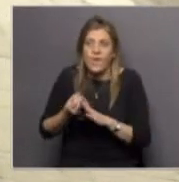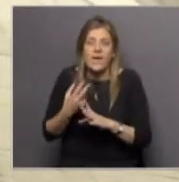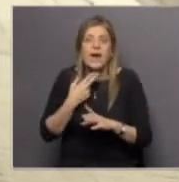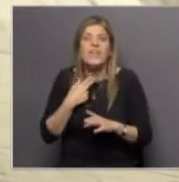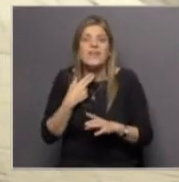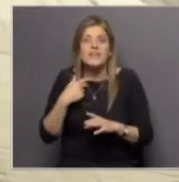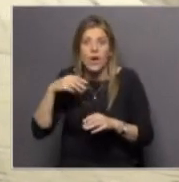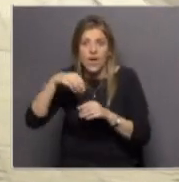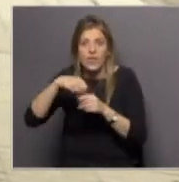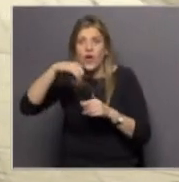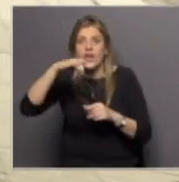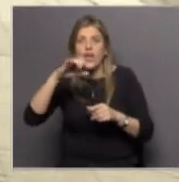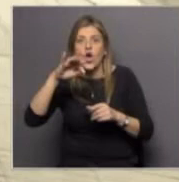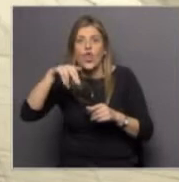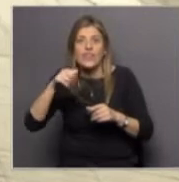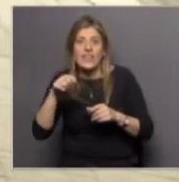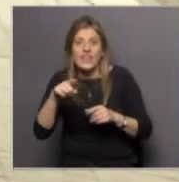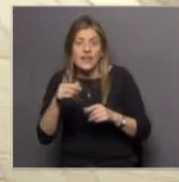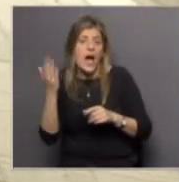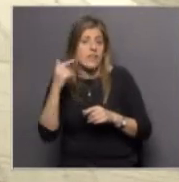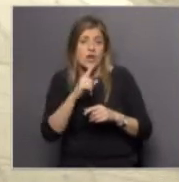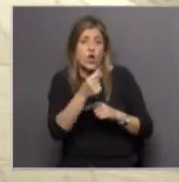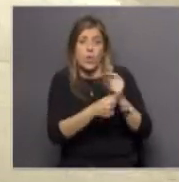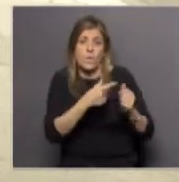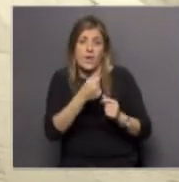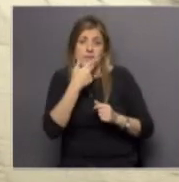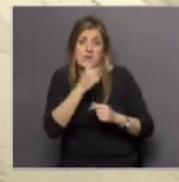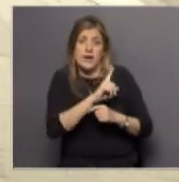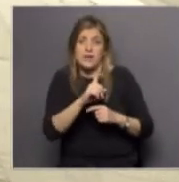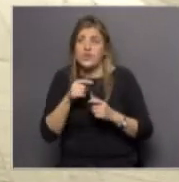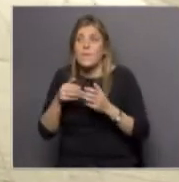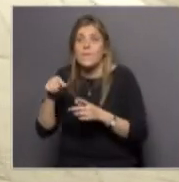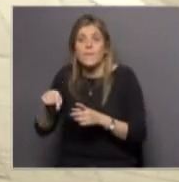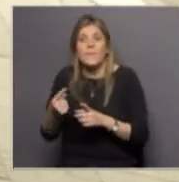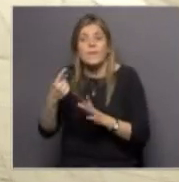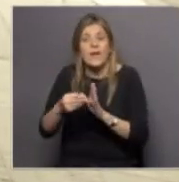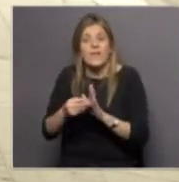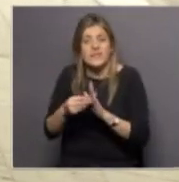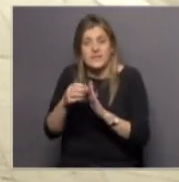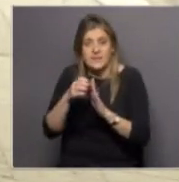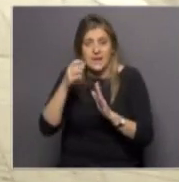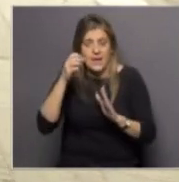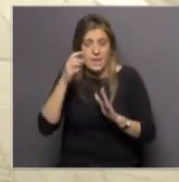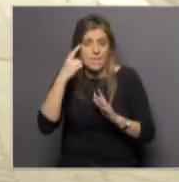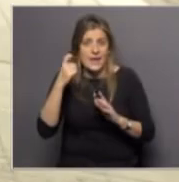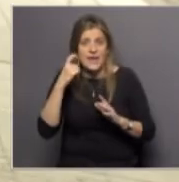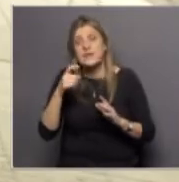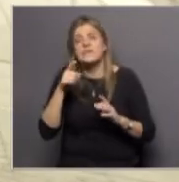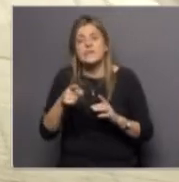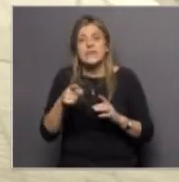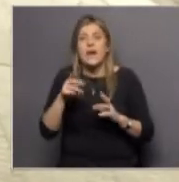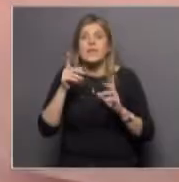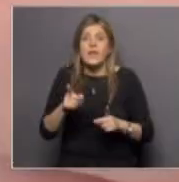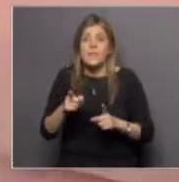decirlo de alguna manera que no estaban dentro del mercado de los cigarrillos tradicionales y por otro lado hacen recaer en el consumo de tabaco